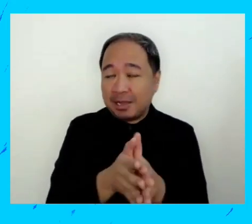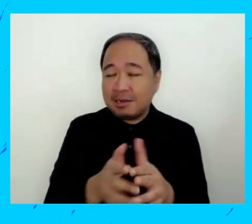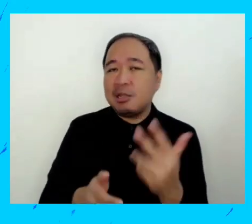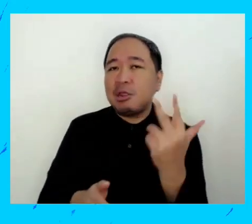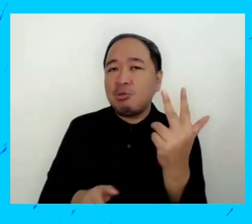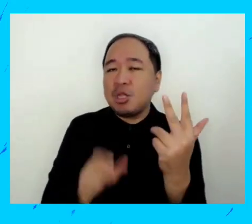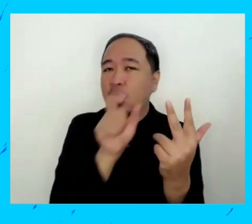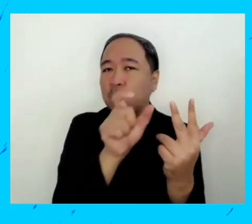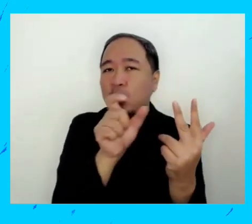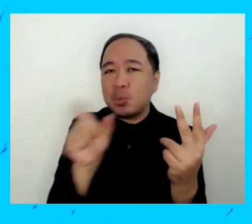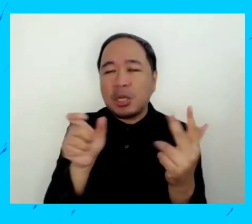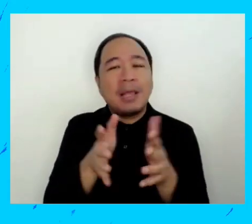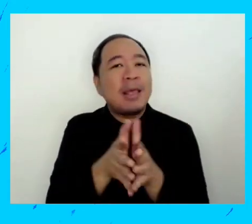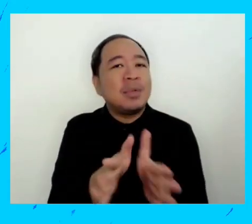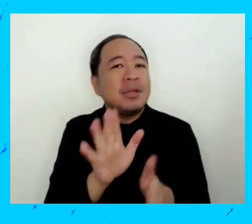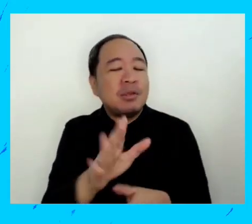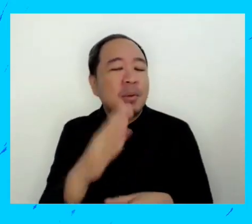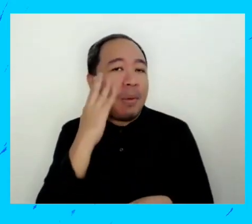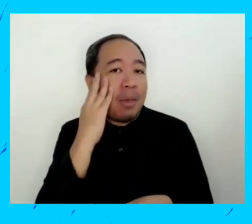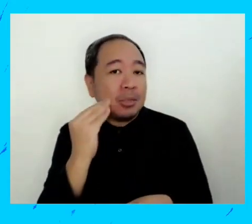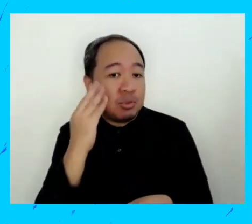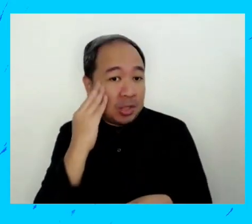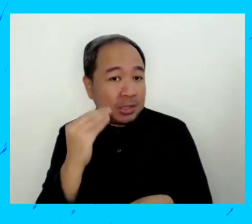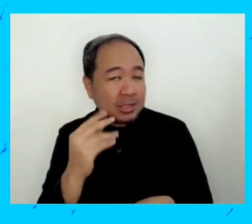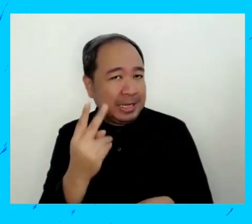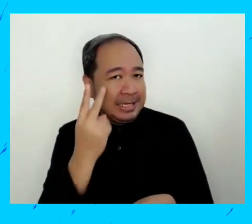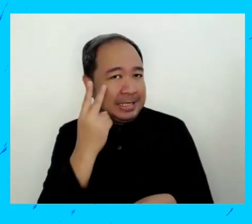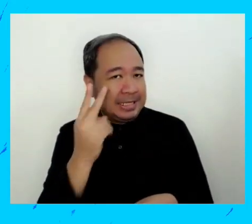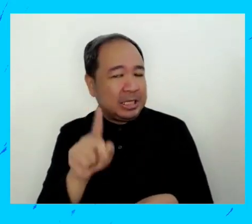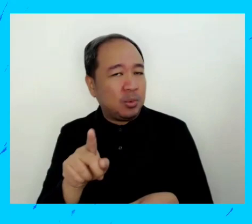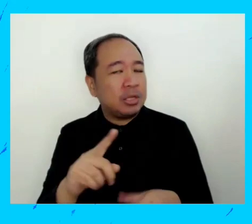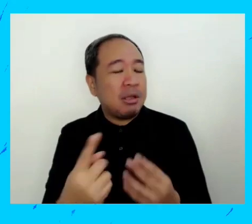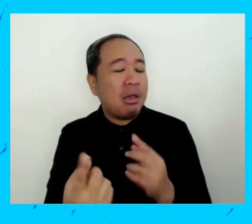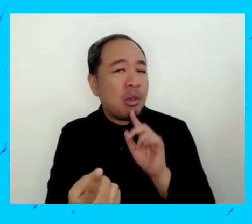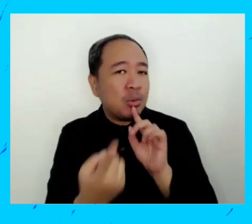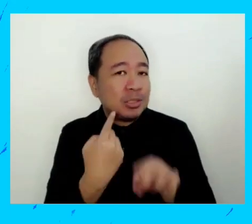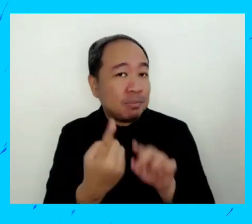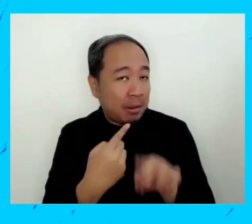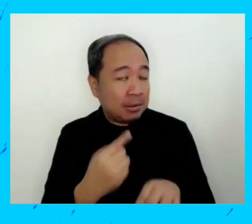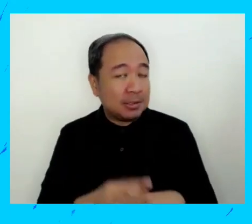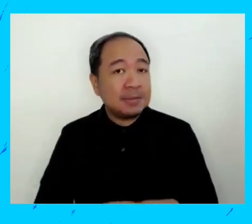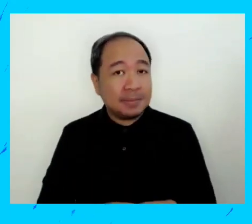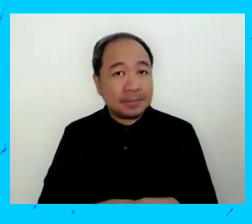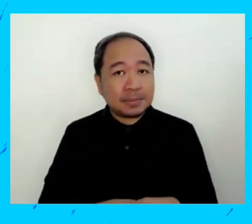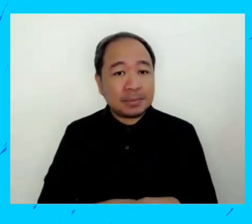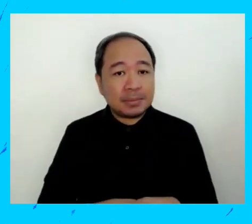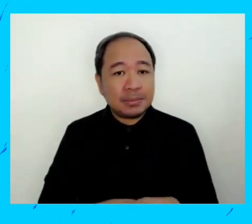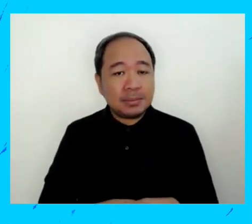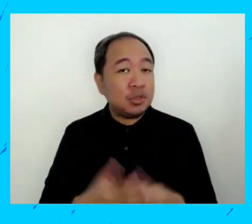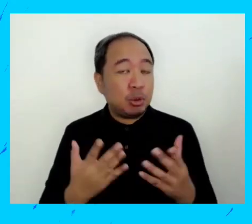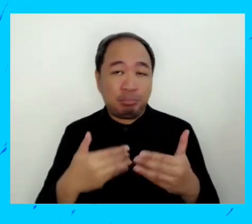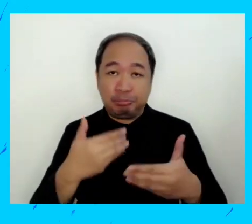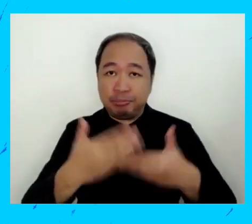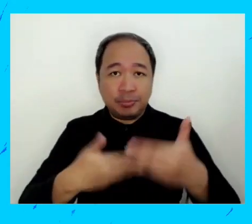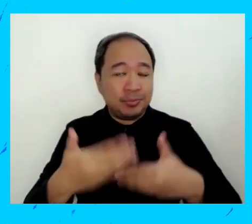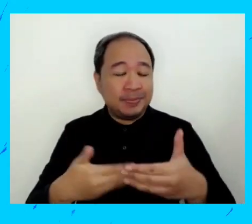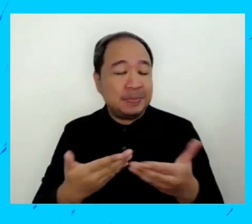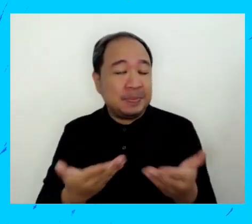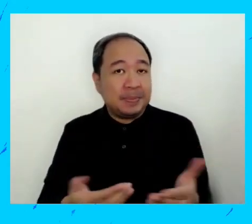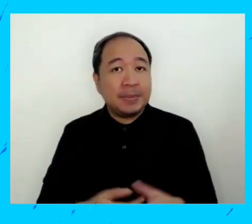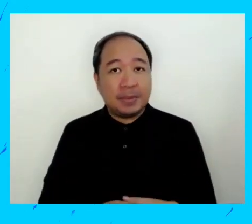utilicen tres palabras para describir mi experiencia después veremos los resultados